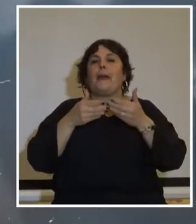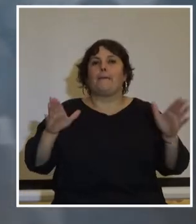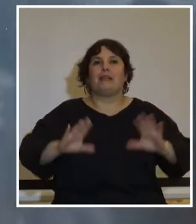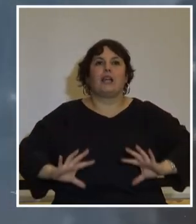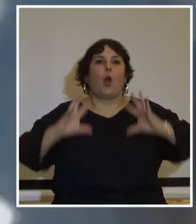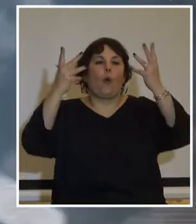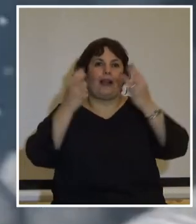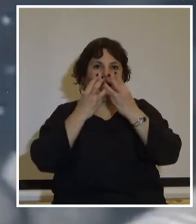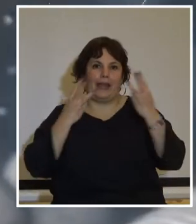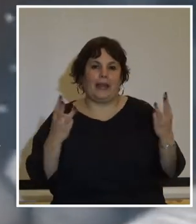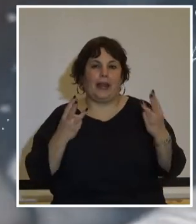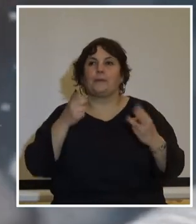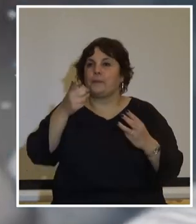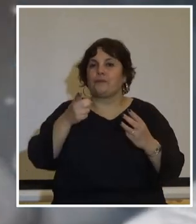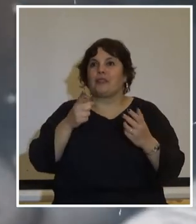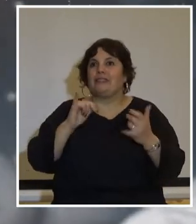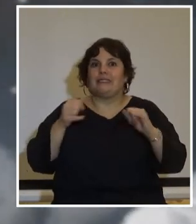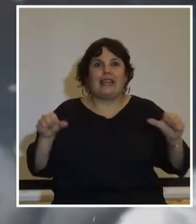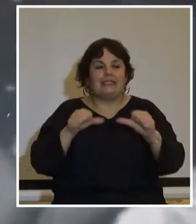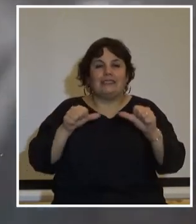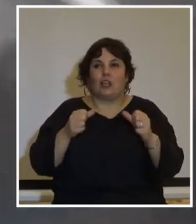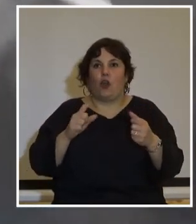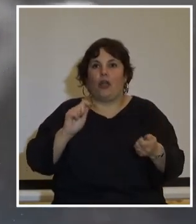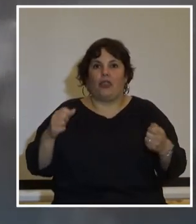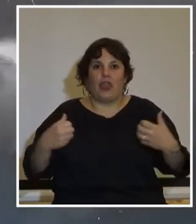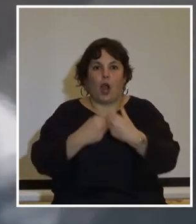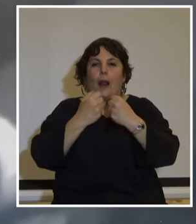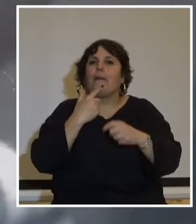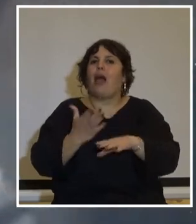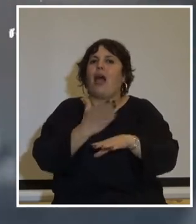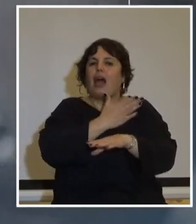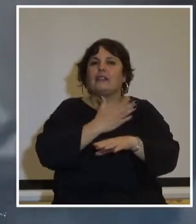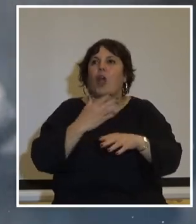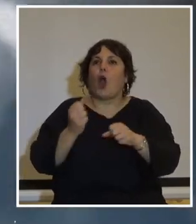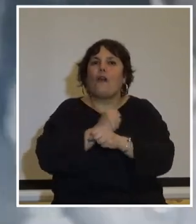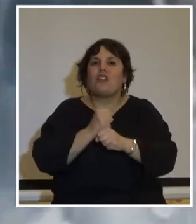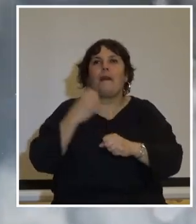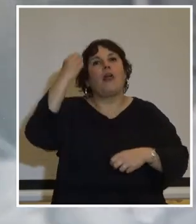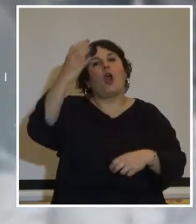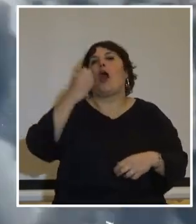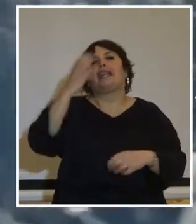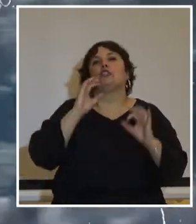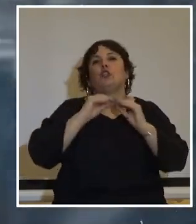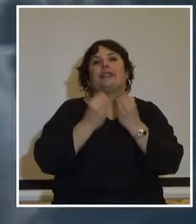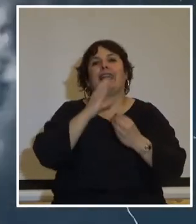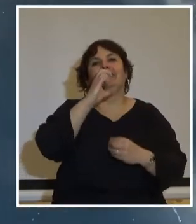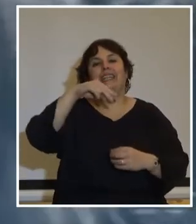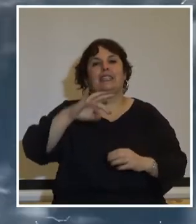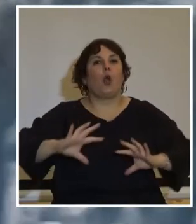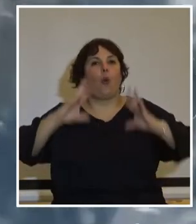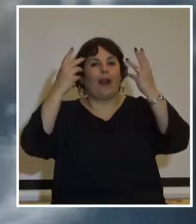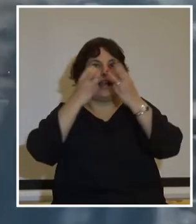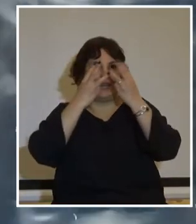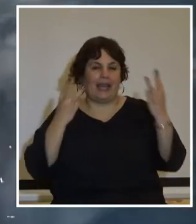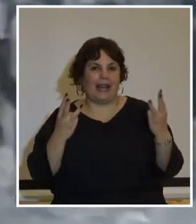huelga general. Esta drástica medida había sido aprobada varios años antes y confirmada en cada congreso anual de la CNT. La huelga general, con